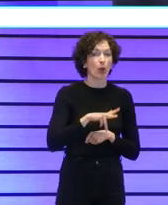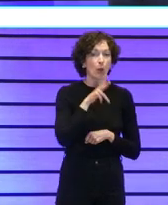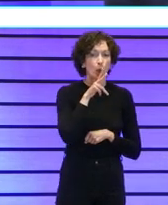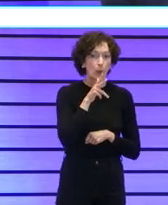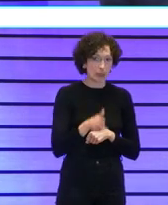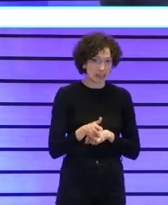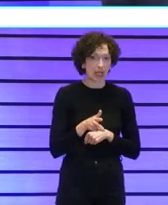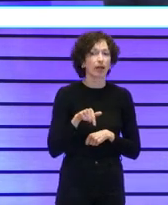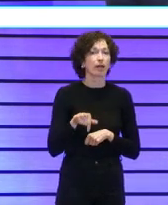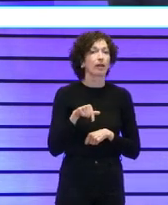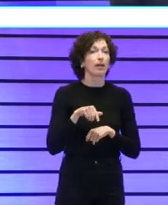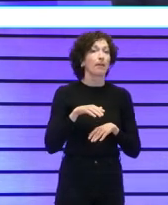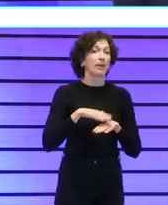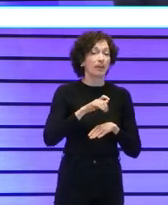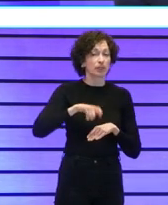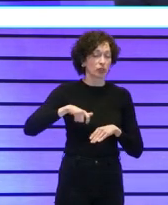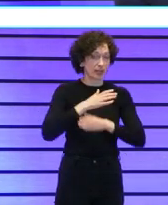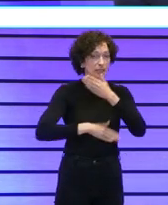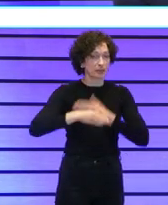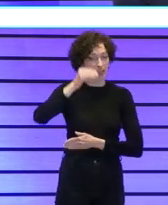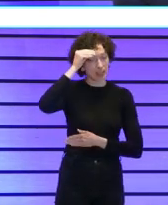apoyos y servicios a personas con discapacidad intelectual